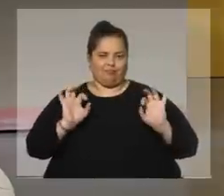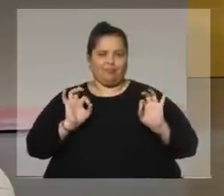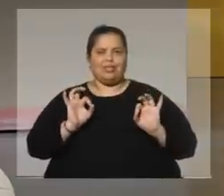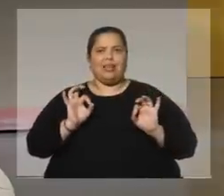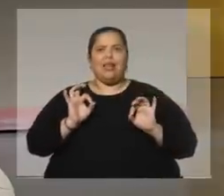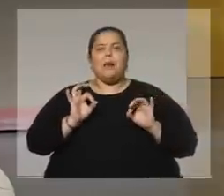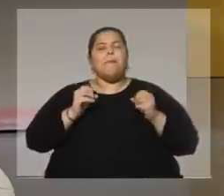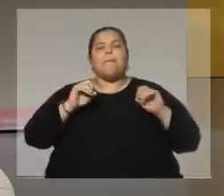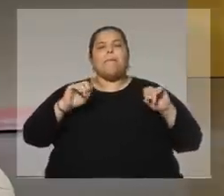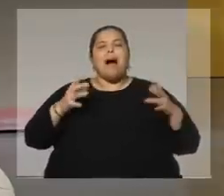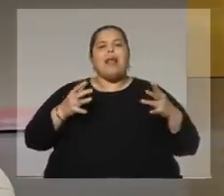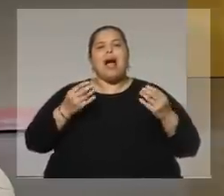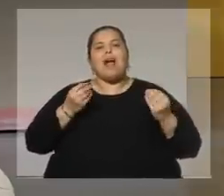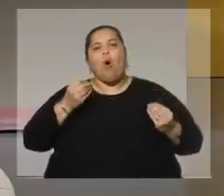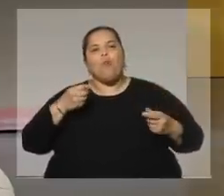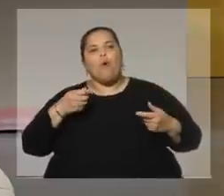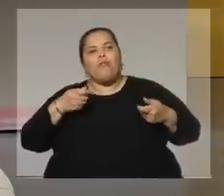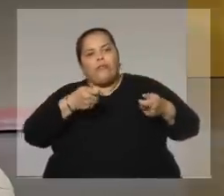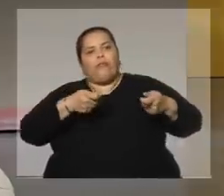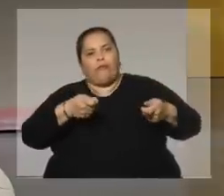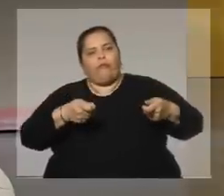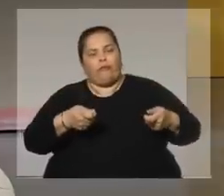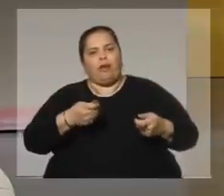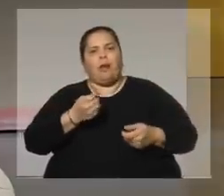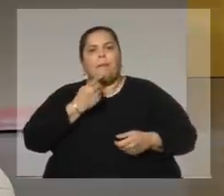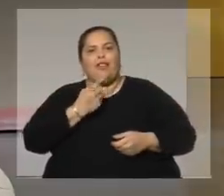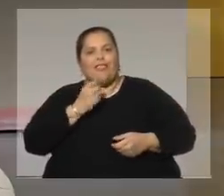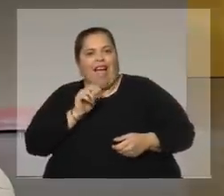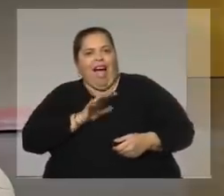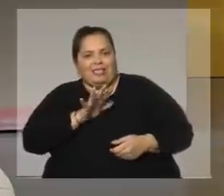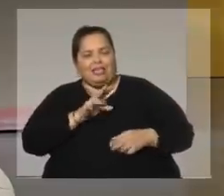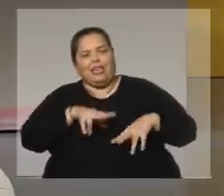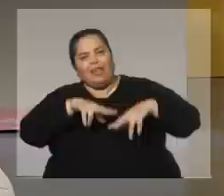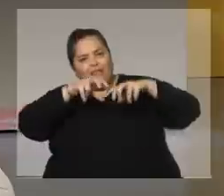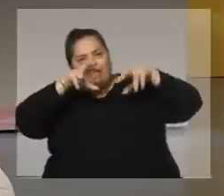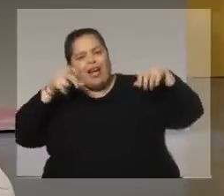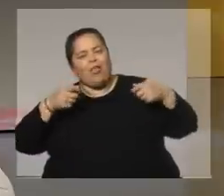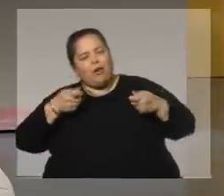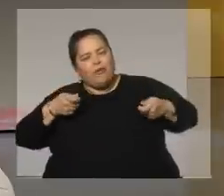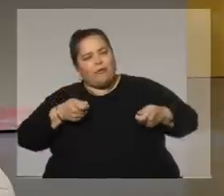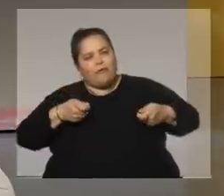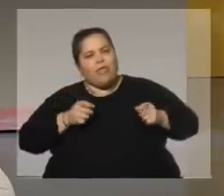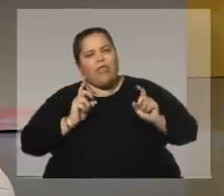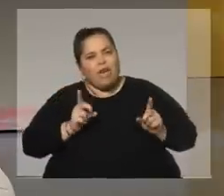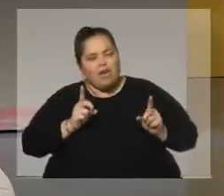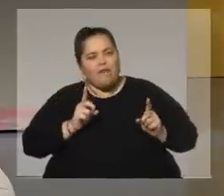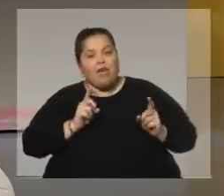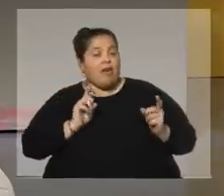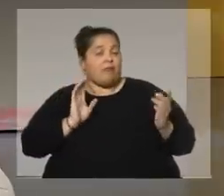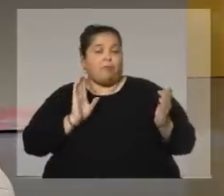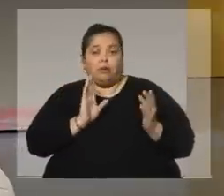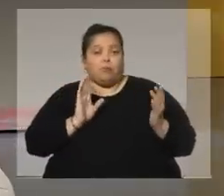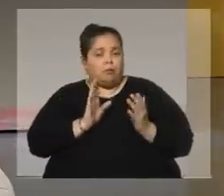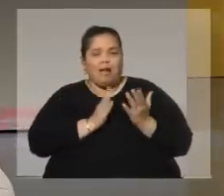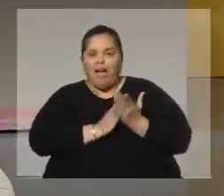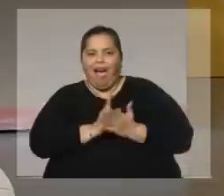el incisivo que tiene que ser el periodista, el investigador que tiene que ser el periodista y el enfrentar que tiene que ser